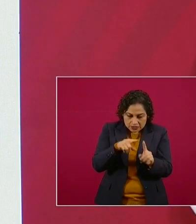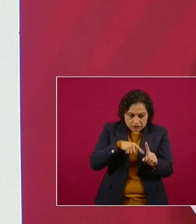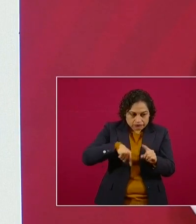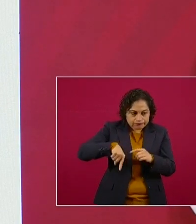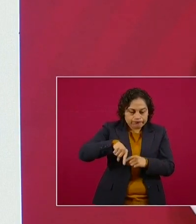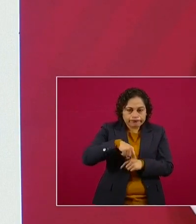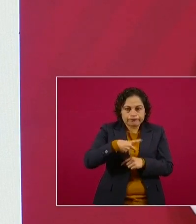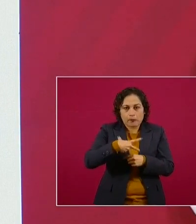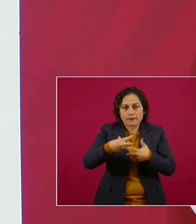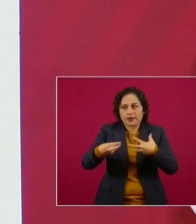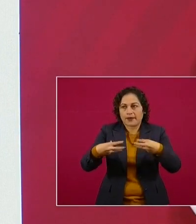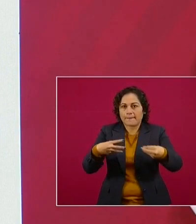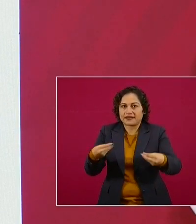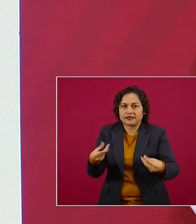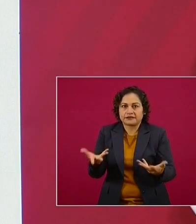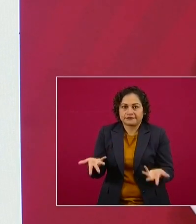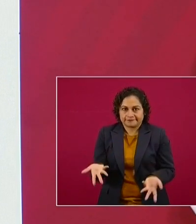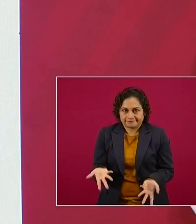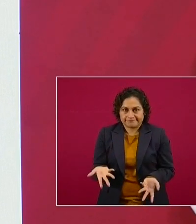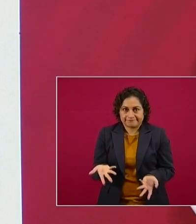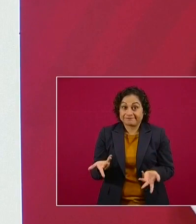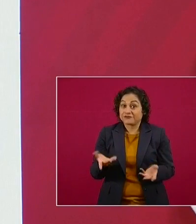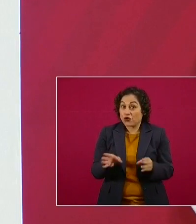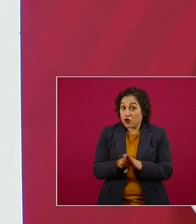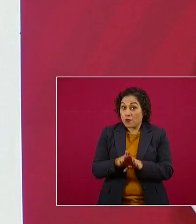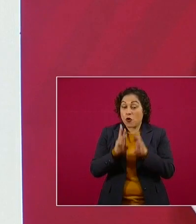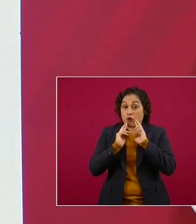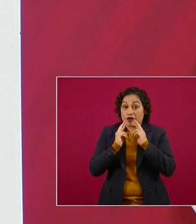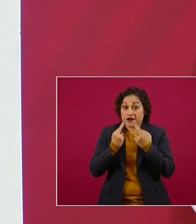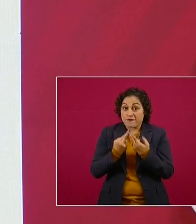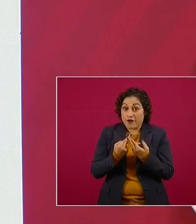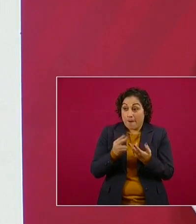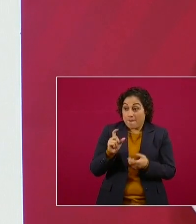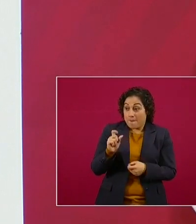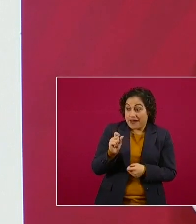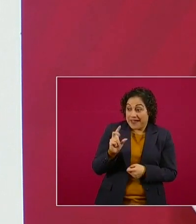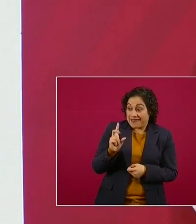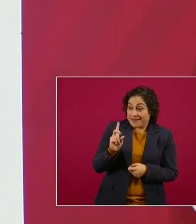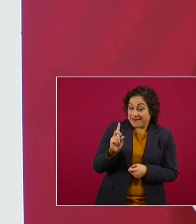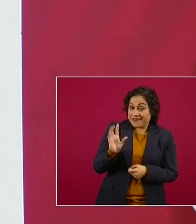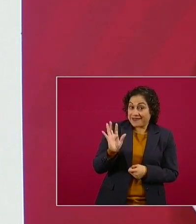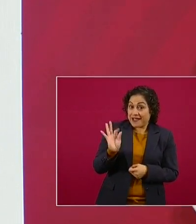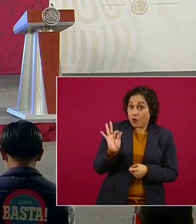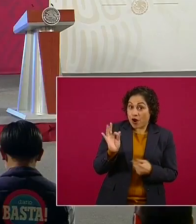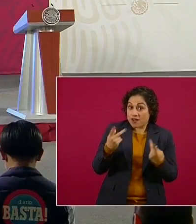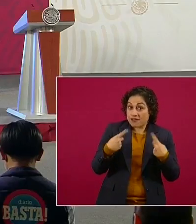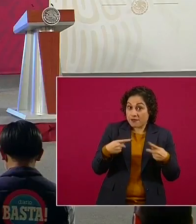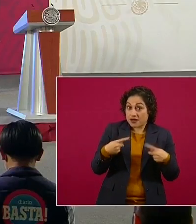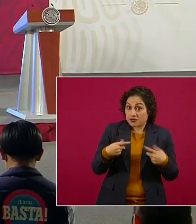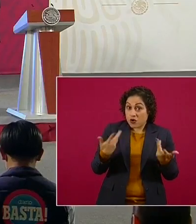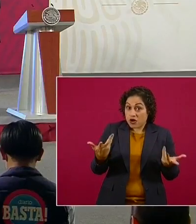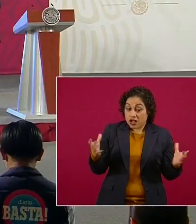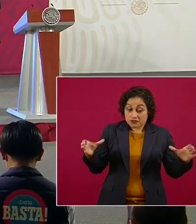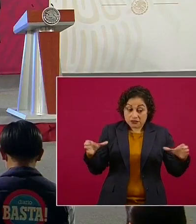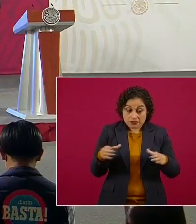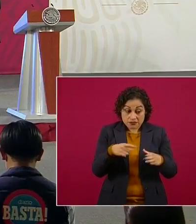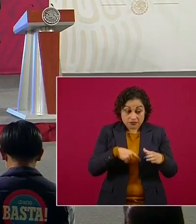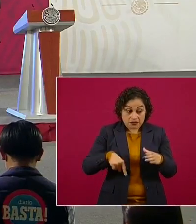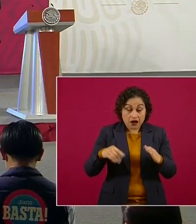Nos reunimos 20, 30, 40, entonces procurar